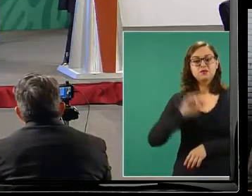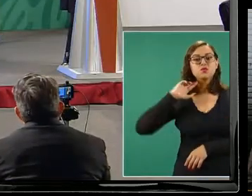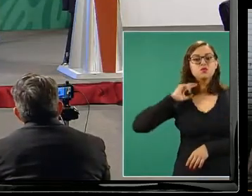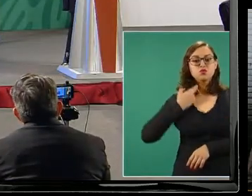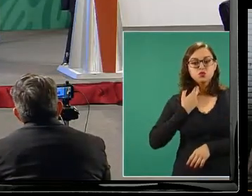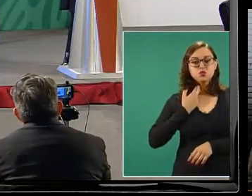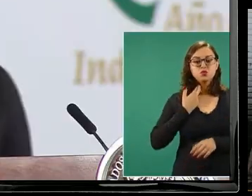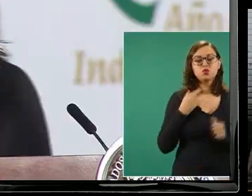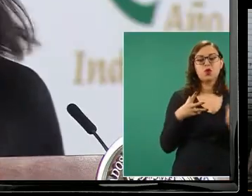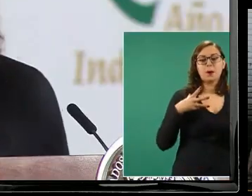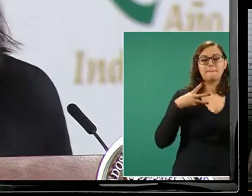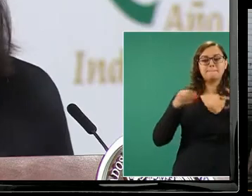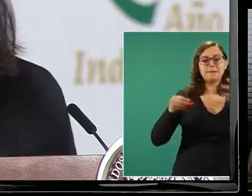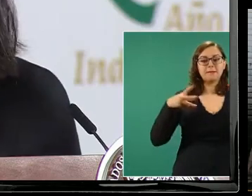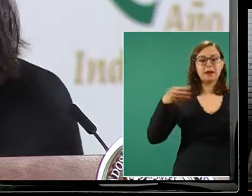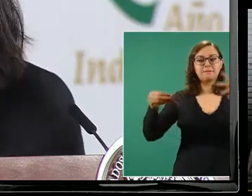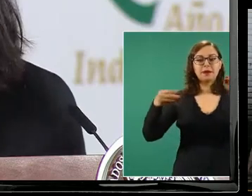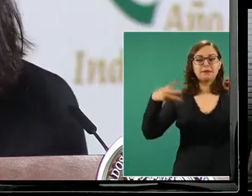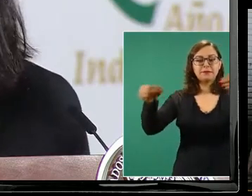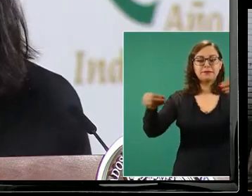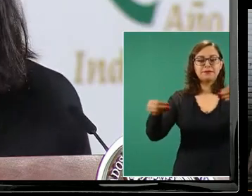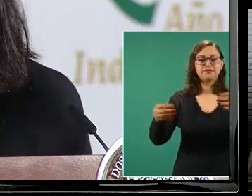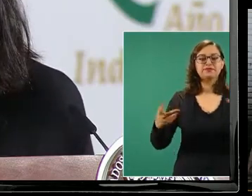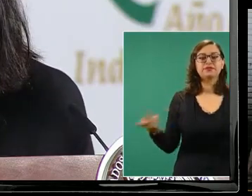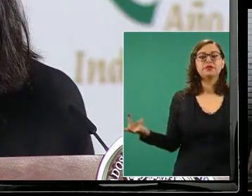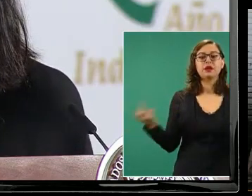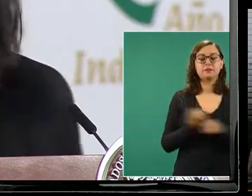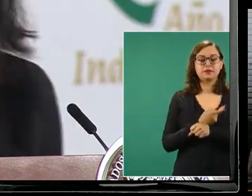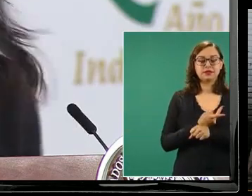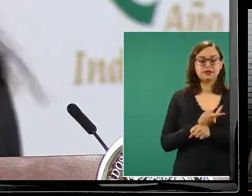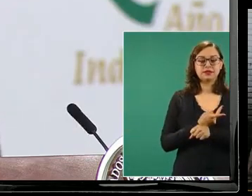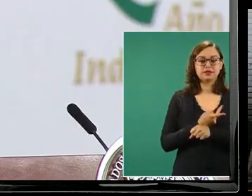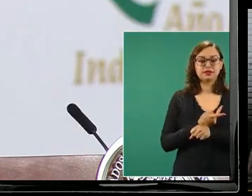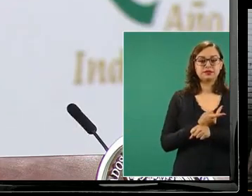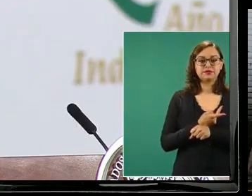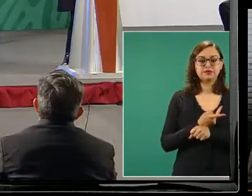hecho que todos tienen la siguiente por favor esa